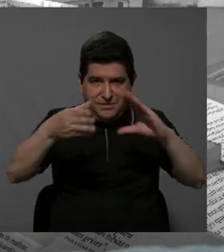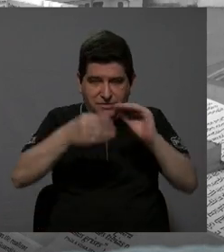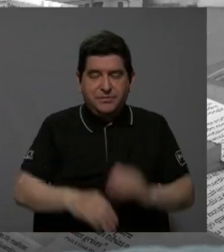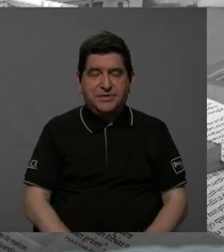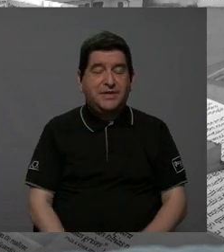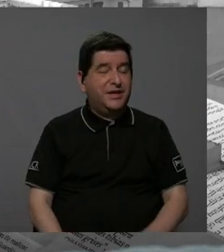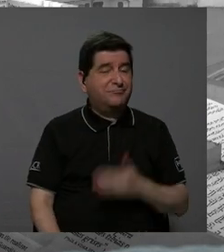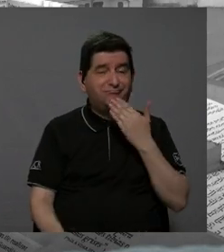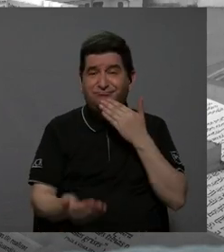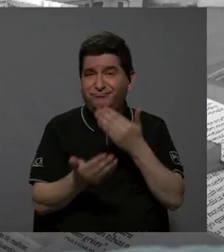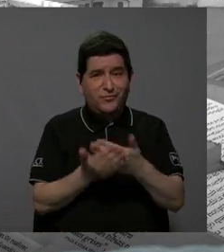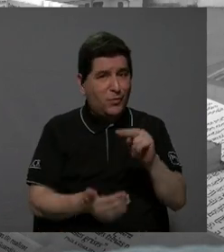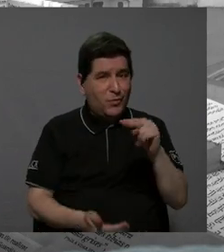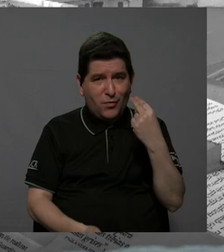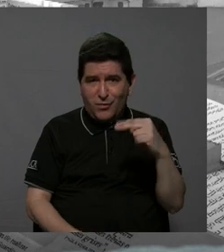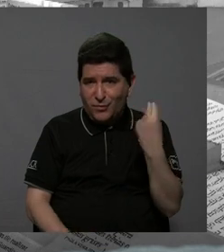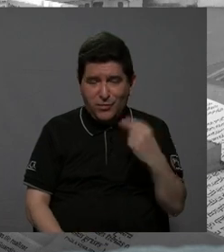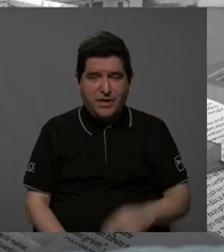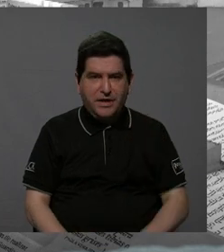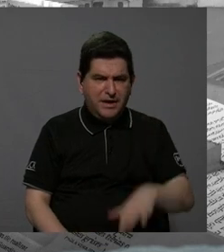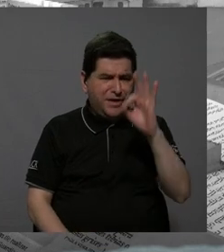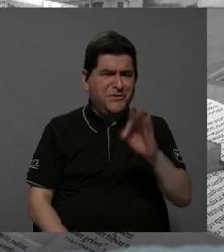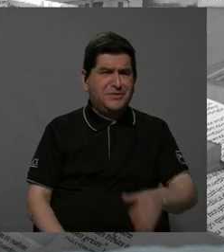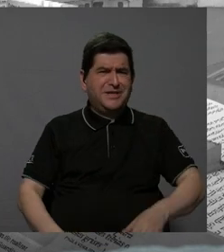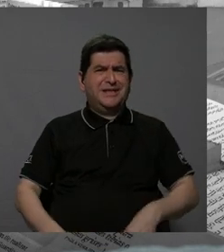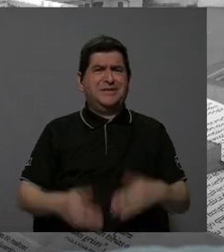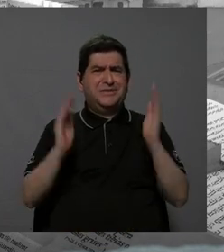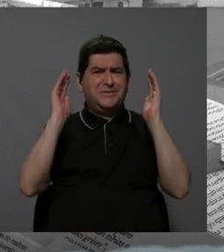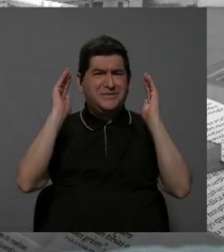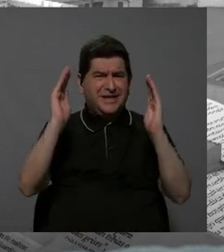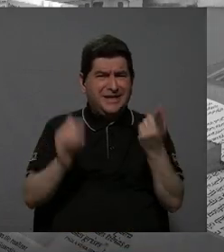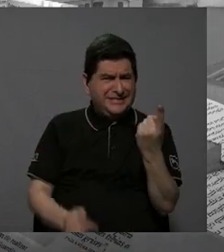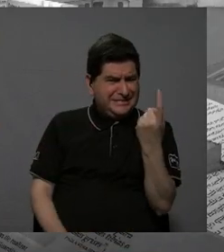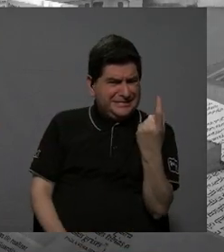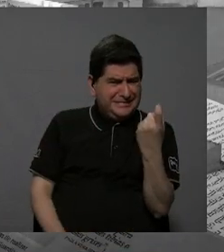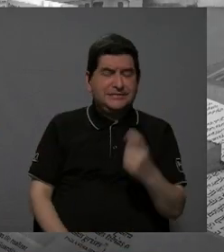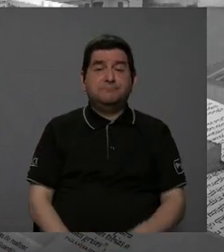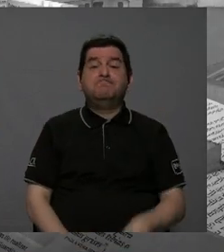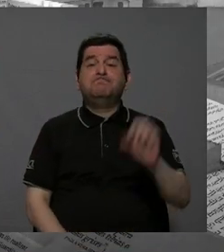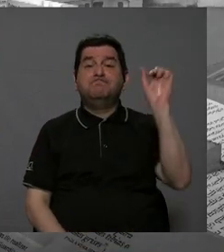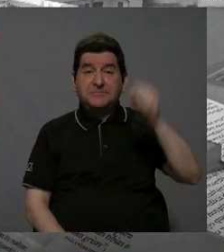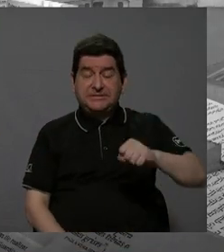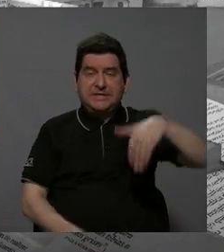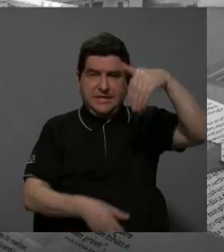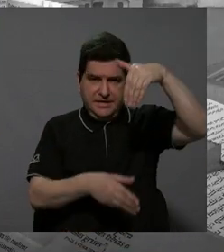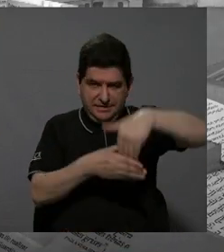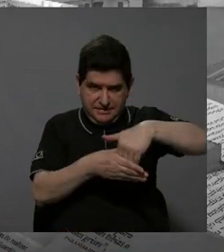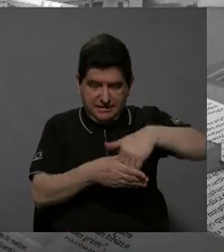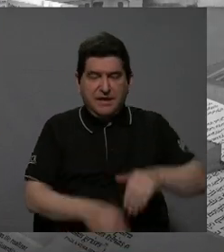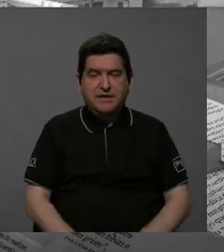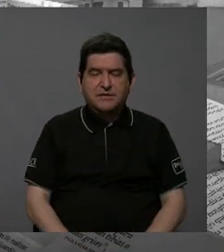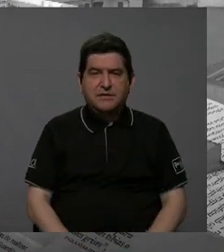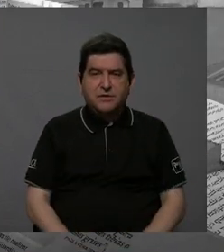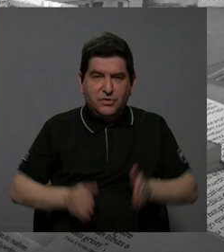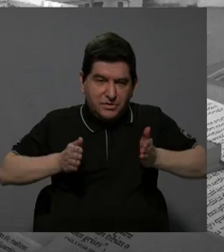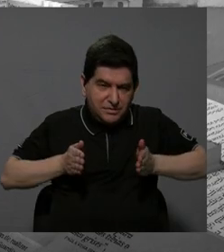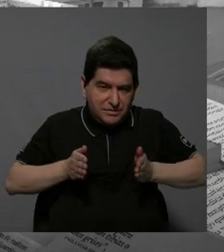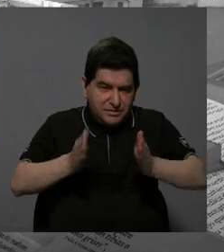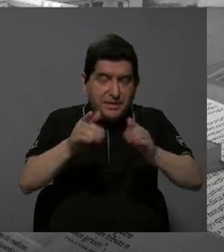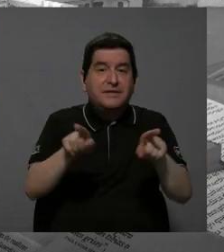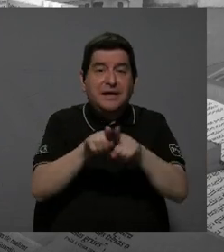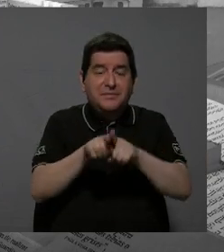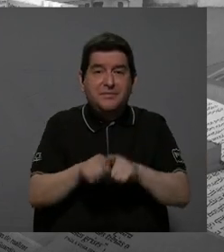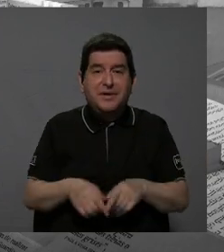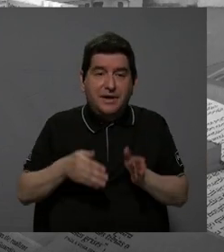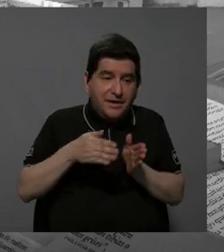no tan buena noticia que habían encontrado grandes deficiencias. Sí, claro, como le decía, dentro del alcance del corredor están también las